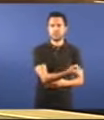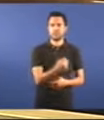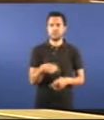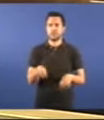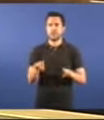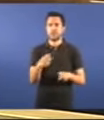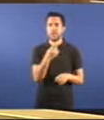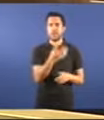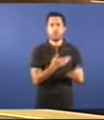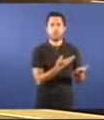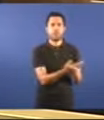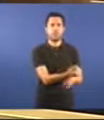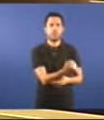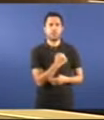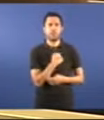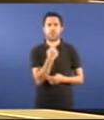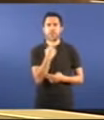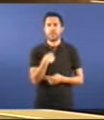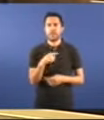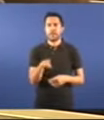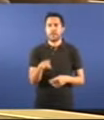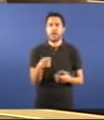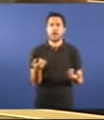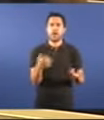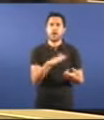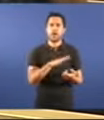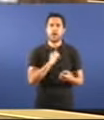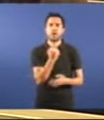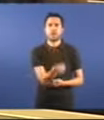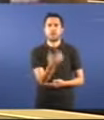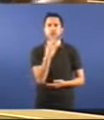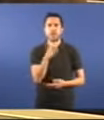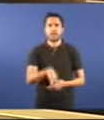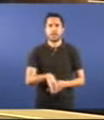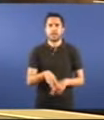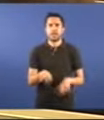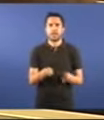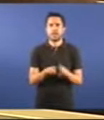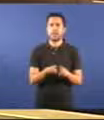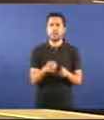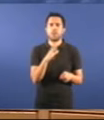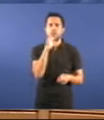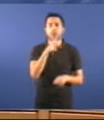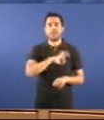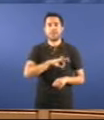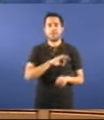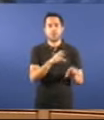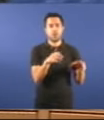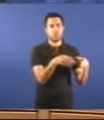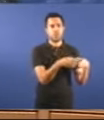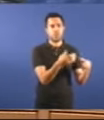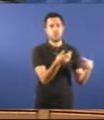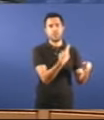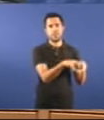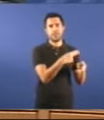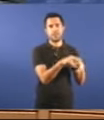me diga de que lado están non vou a considerar o que vostede me pregunta porque chegar a conclusión de que un grupo político